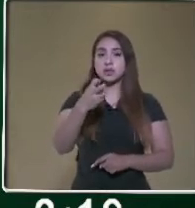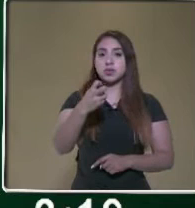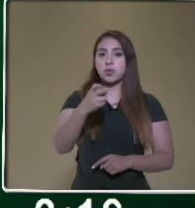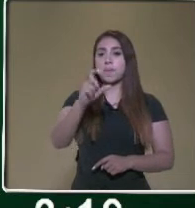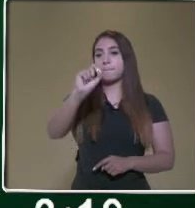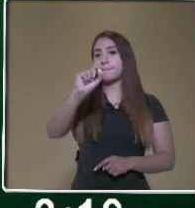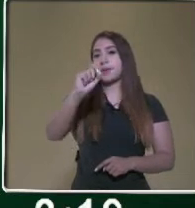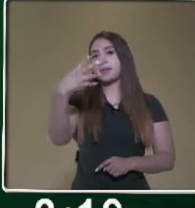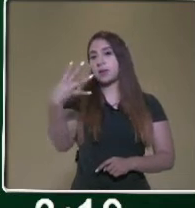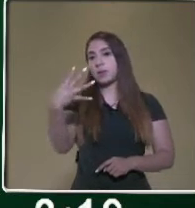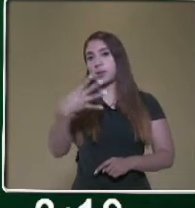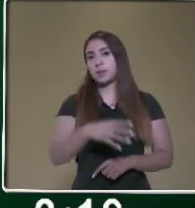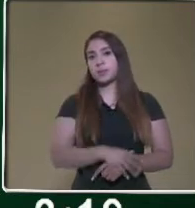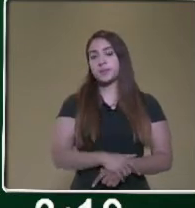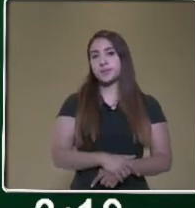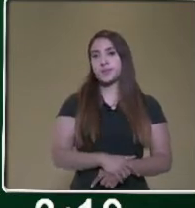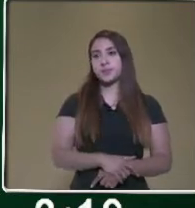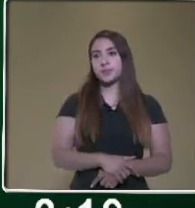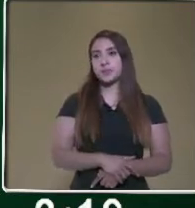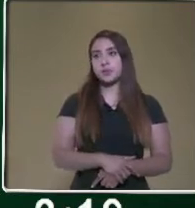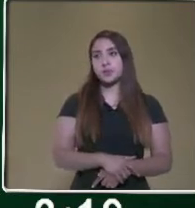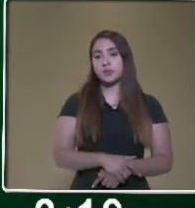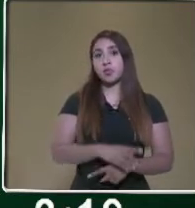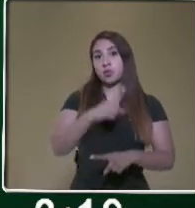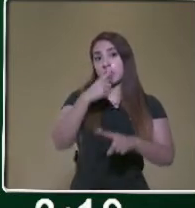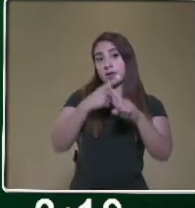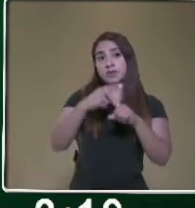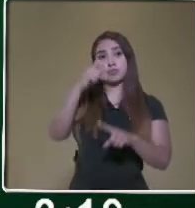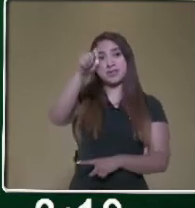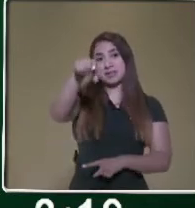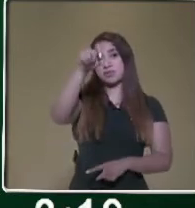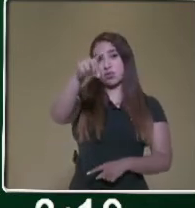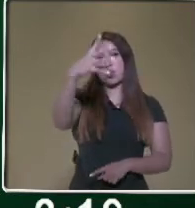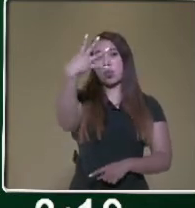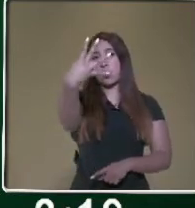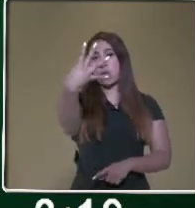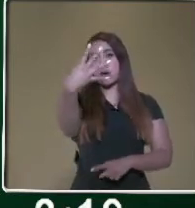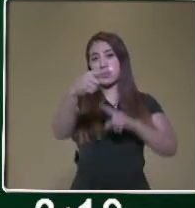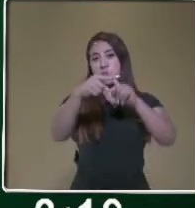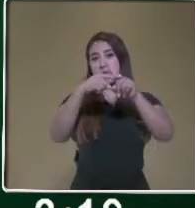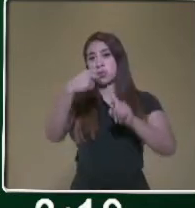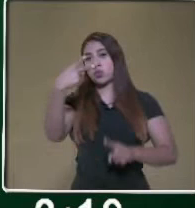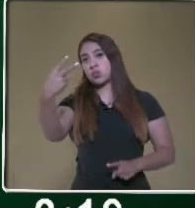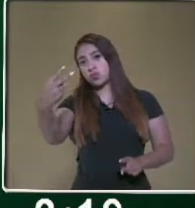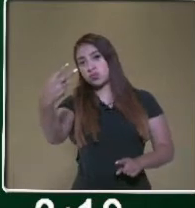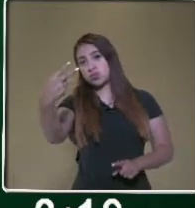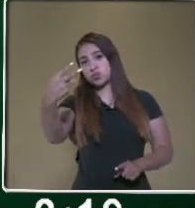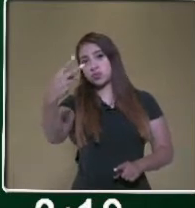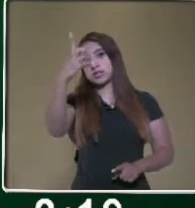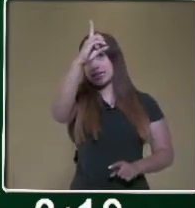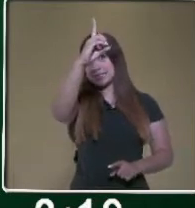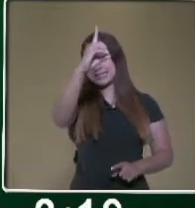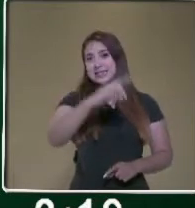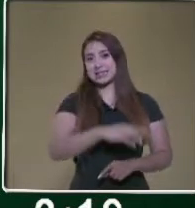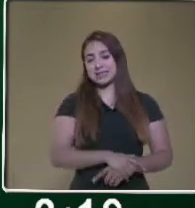24. Después multiplicamos el mismo 4 por 2, que está en las decenas. Y 4 por 2